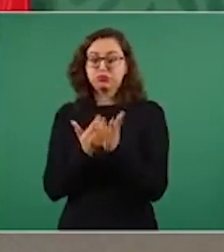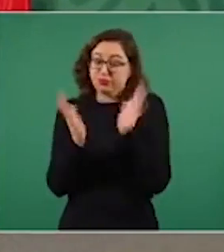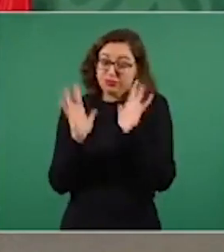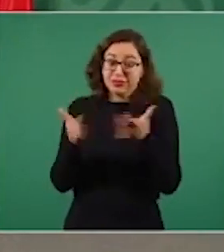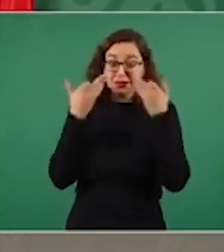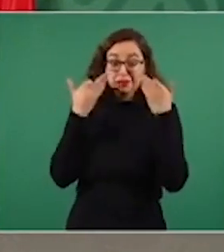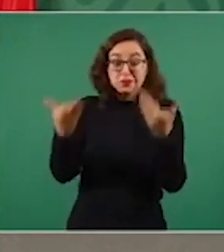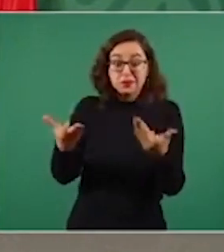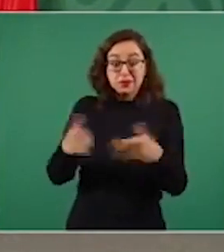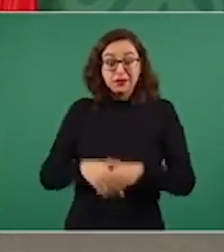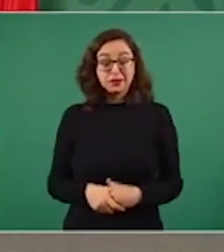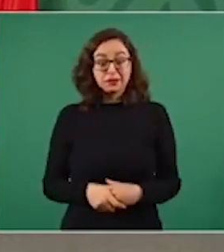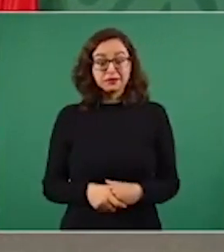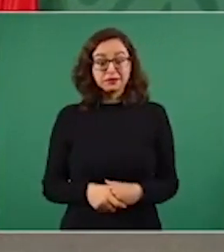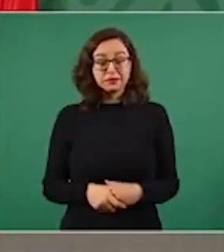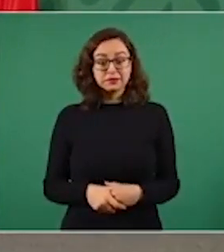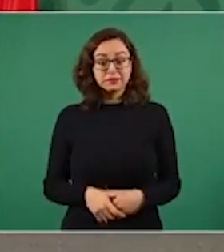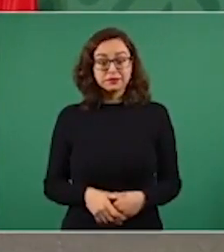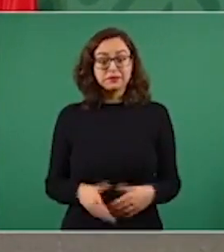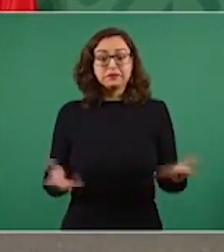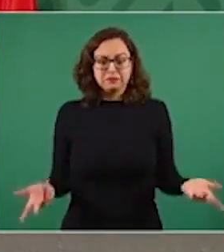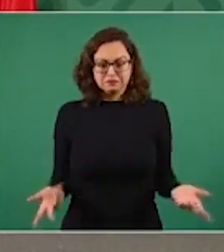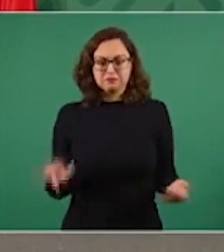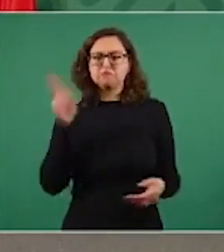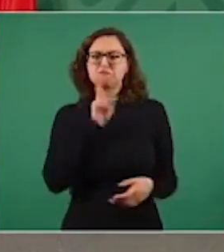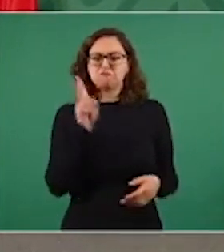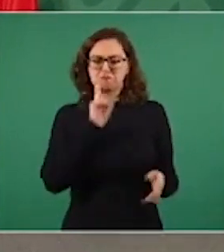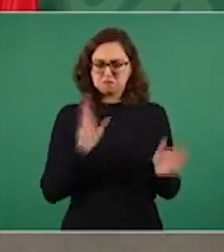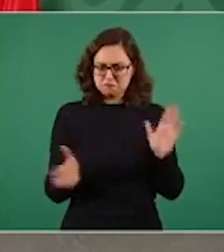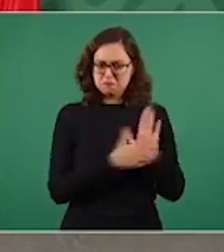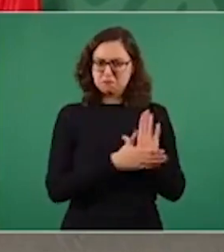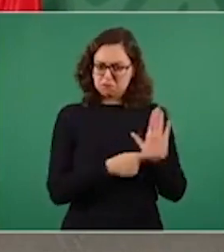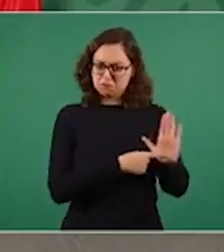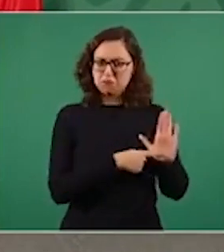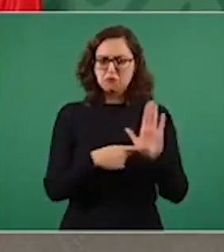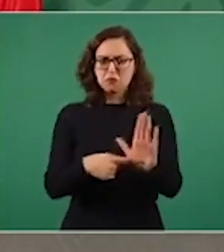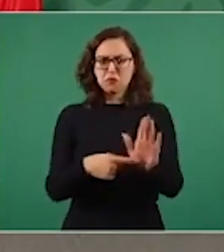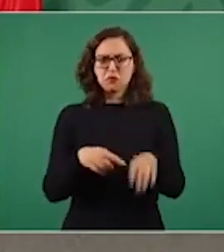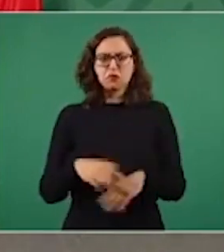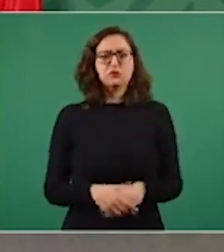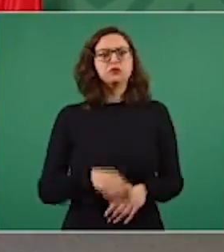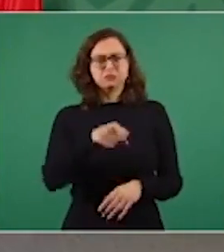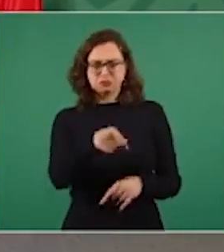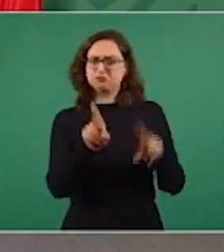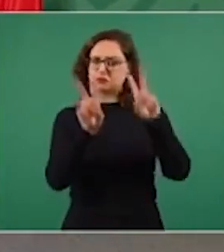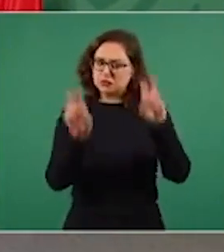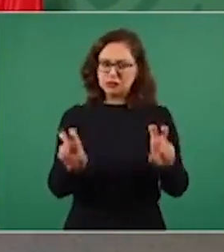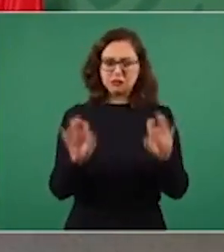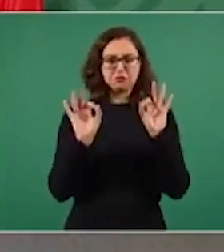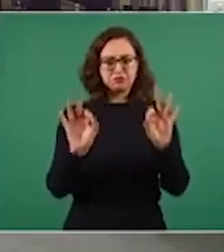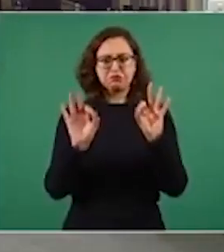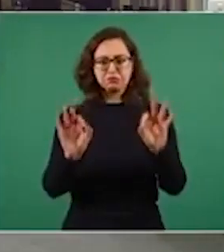Vamos a verlo, vamos a probarlo ahora, a ver qué buen tema estás planteando.